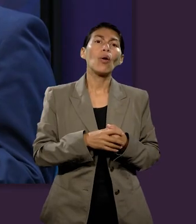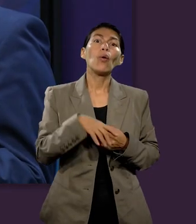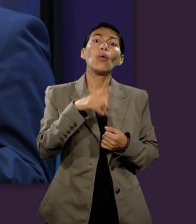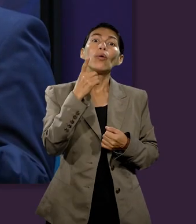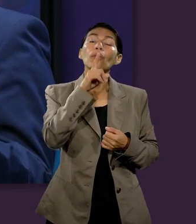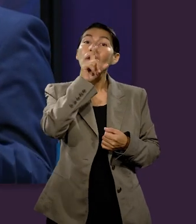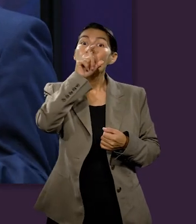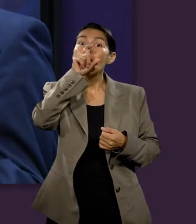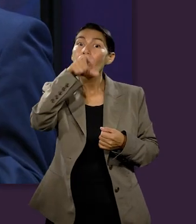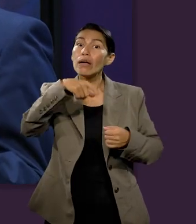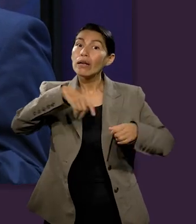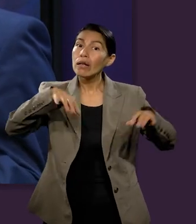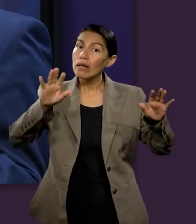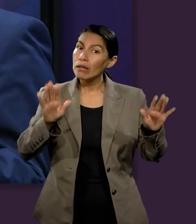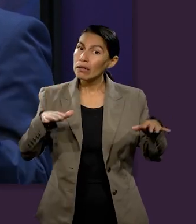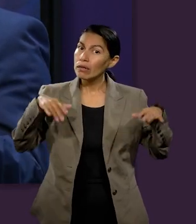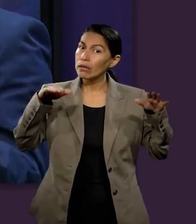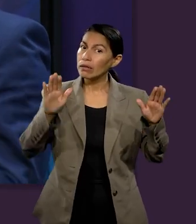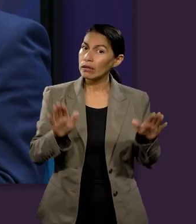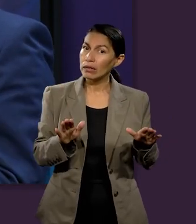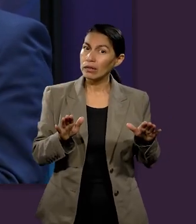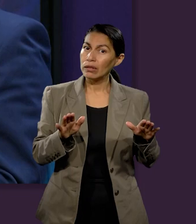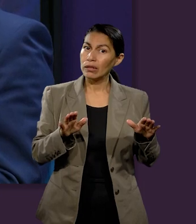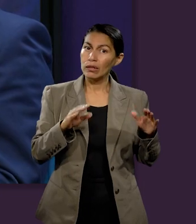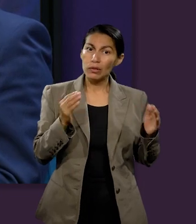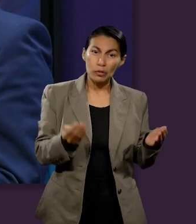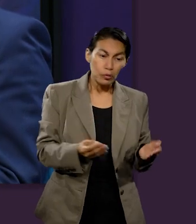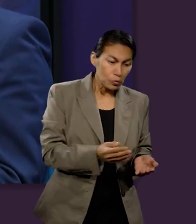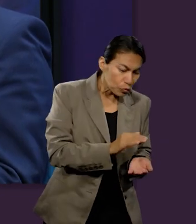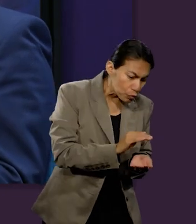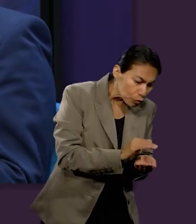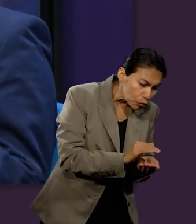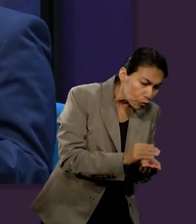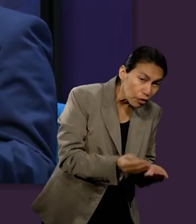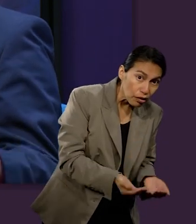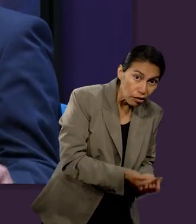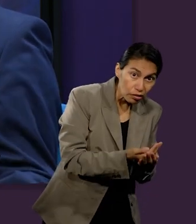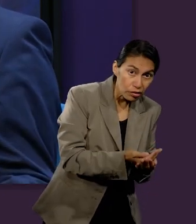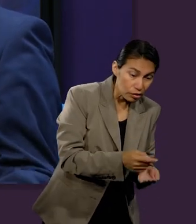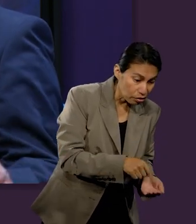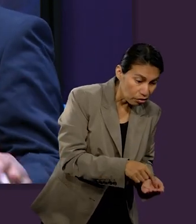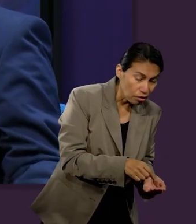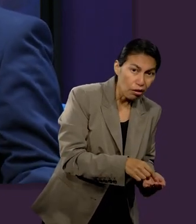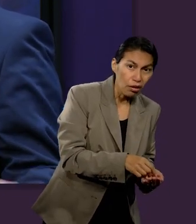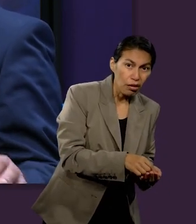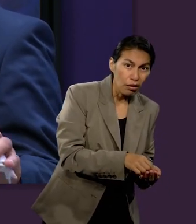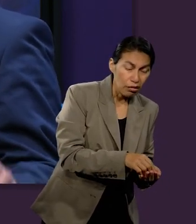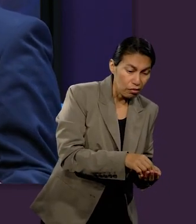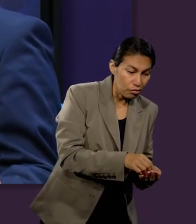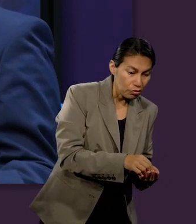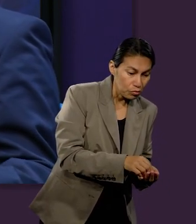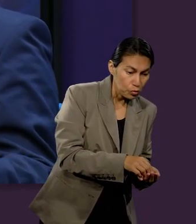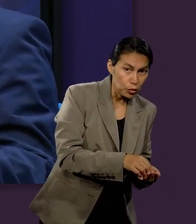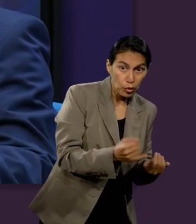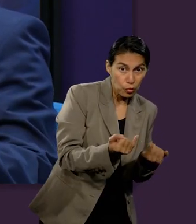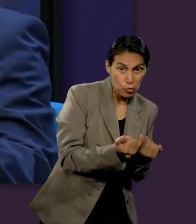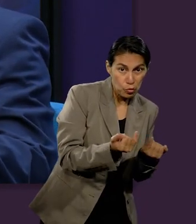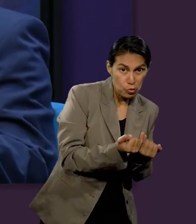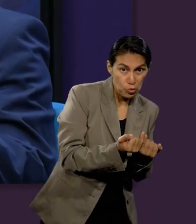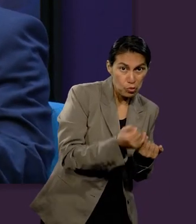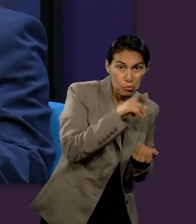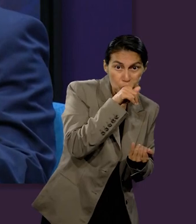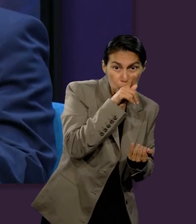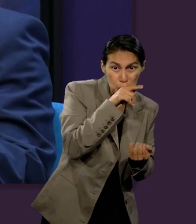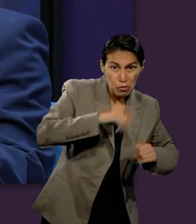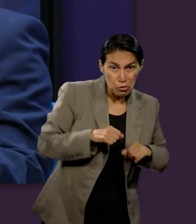que creció junto con las gallinas. Ya veo, ya veo. Entonces, desde pequeño, esa